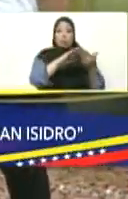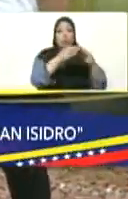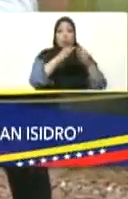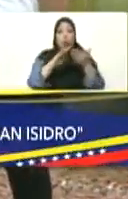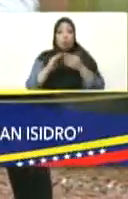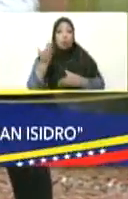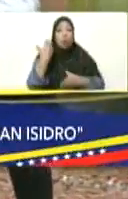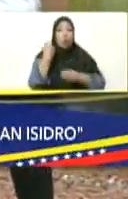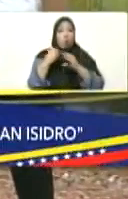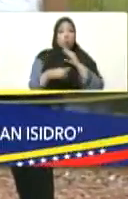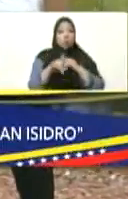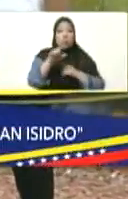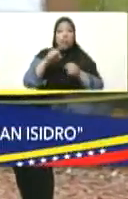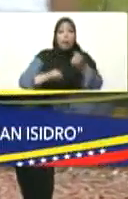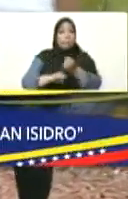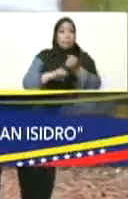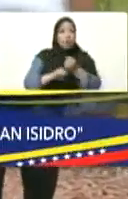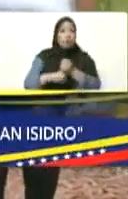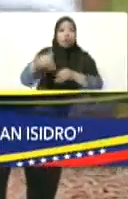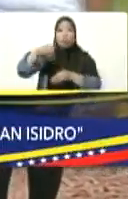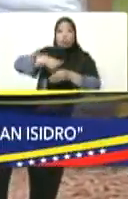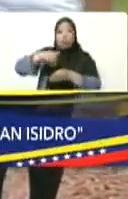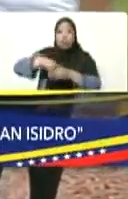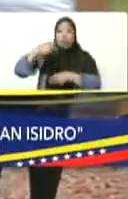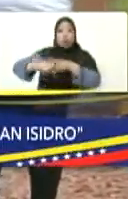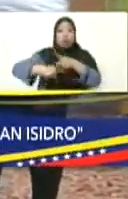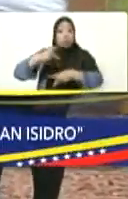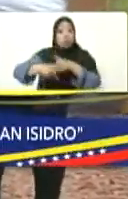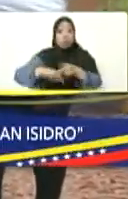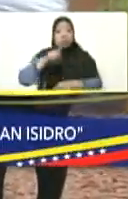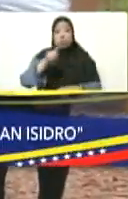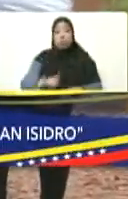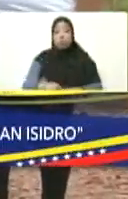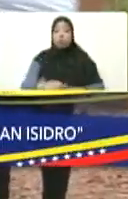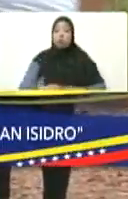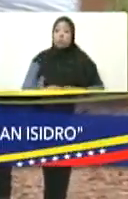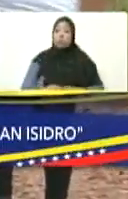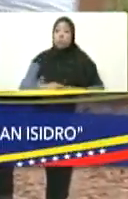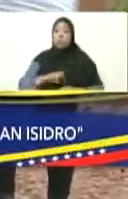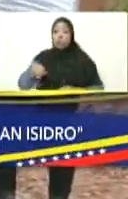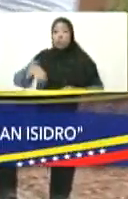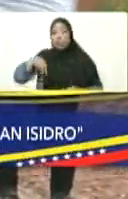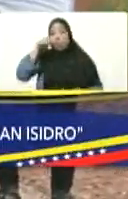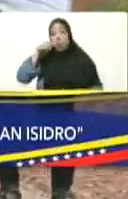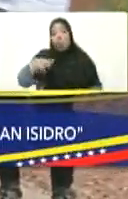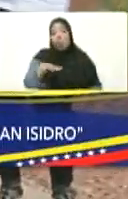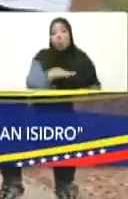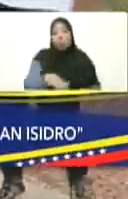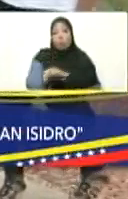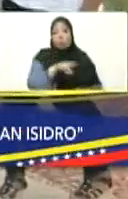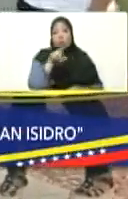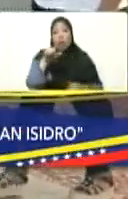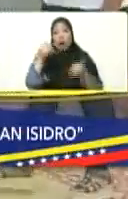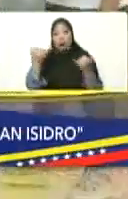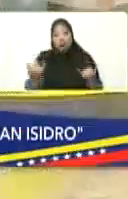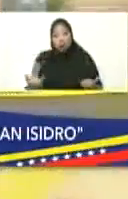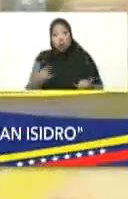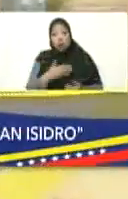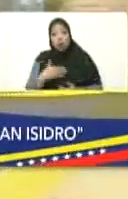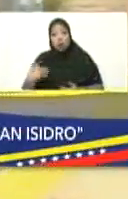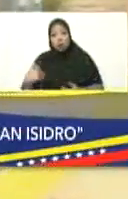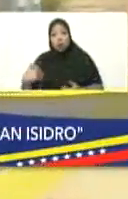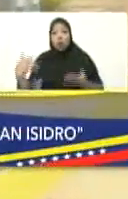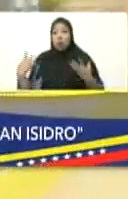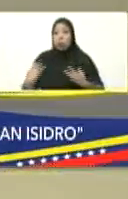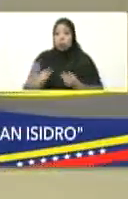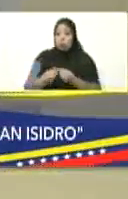vanguardia con la revolución, señor presidente. Bueno, esa es la voz de nuestro pueblo y yo quisiera ahora, Elianni, que